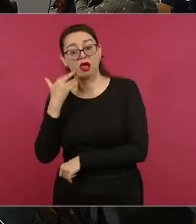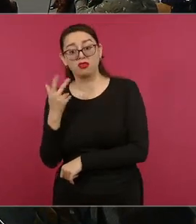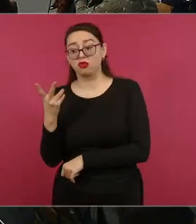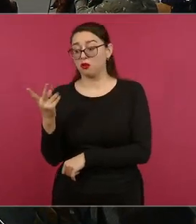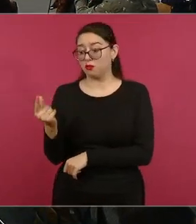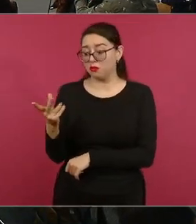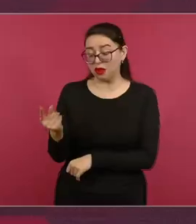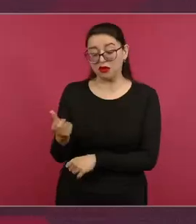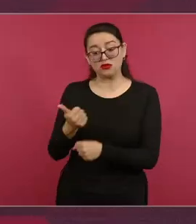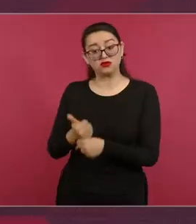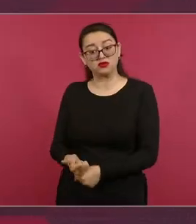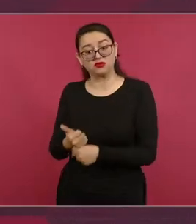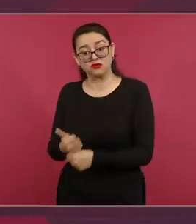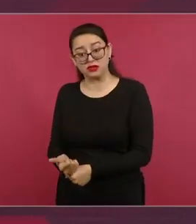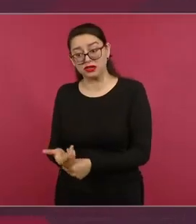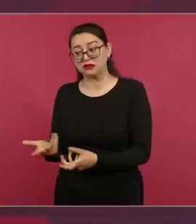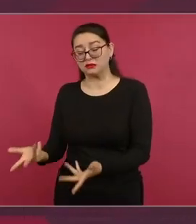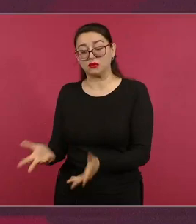expresaste.